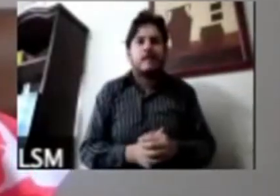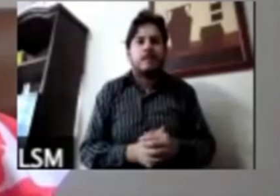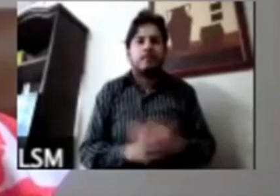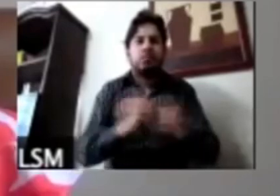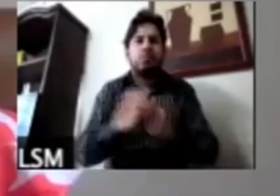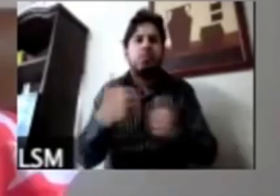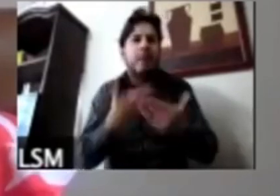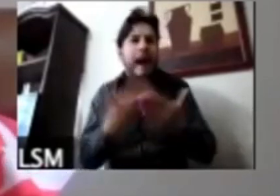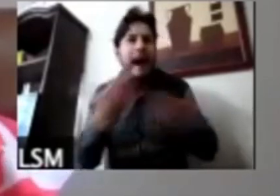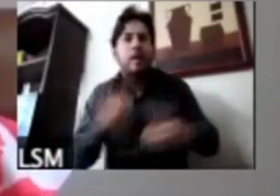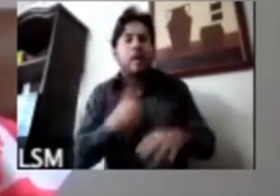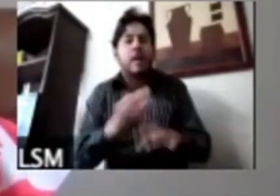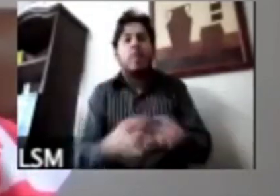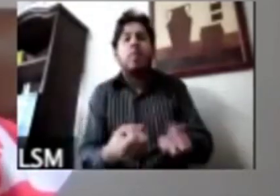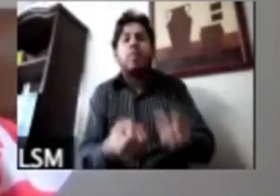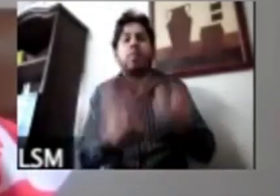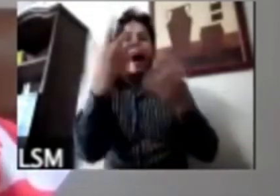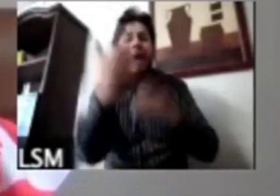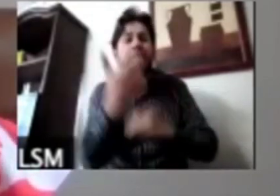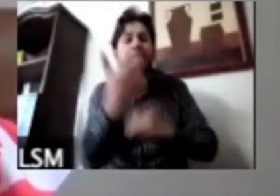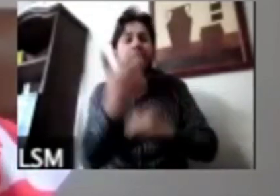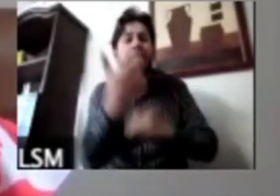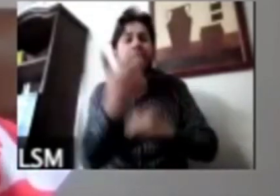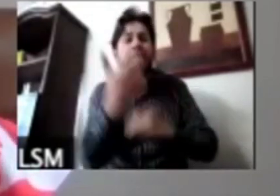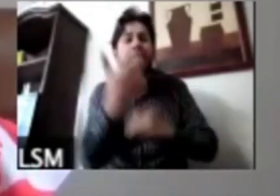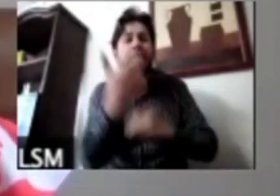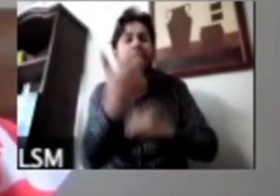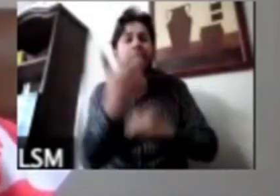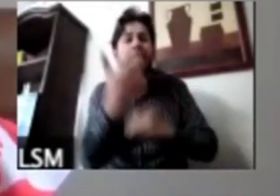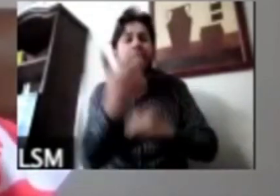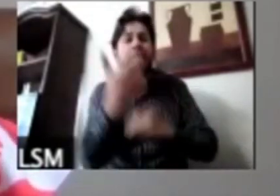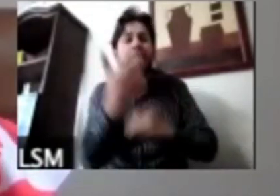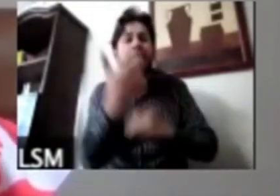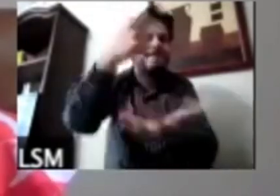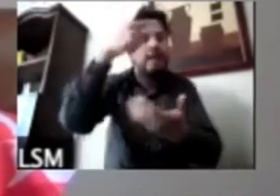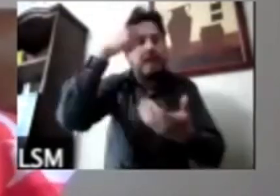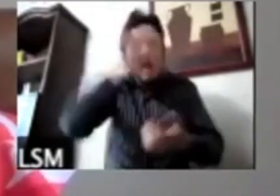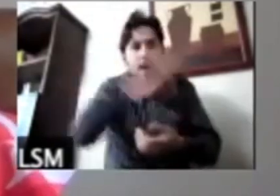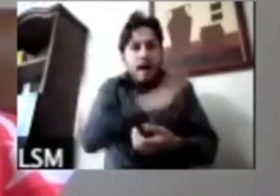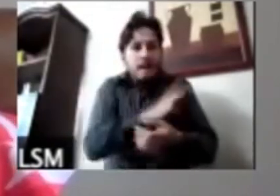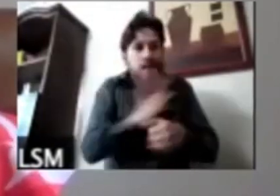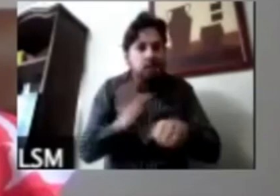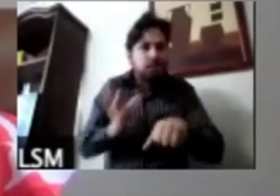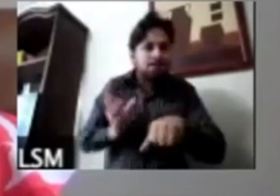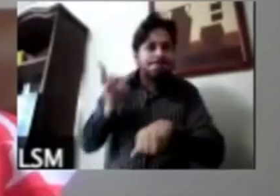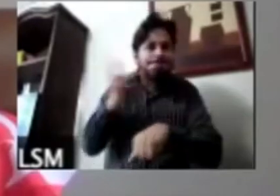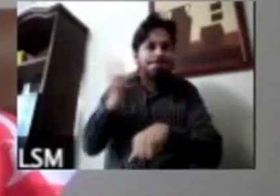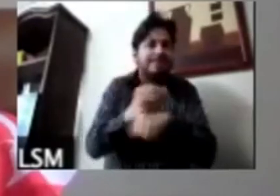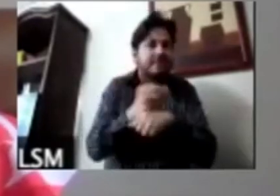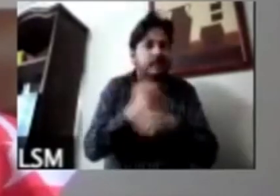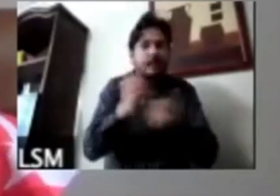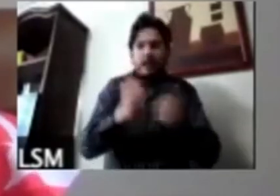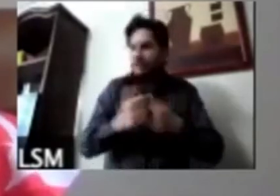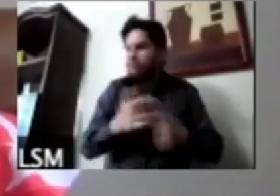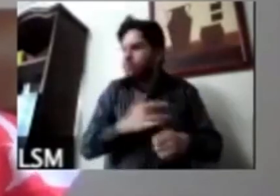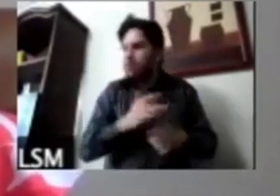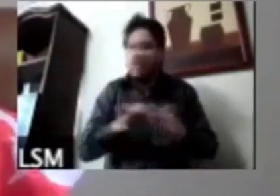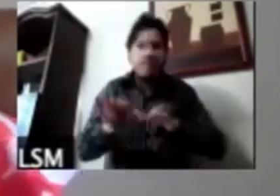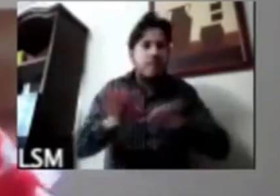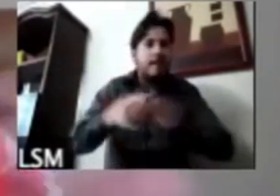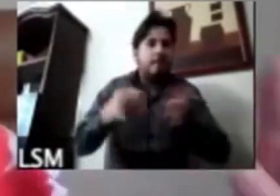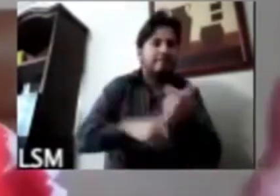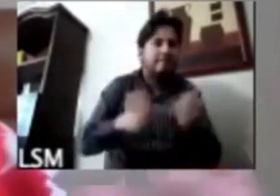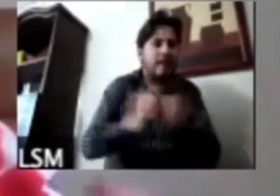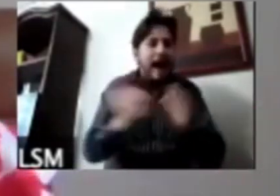dinero requerirían los hogares en promedio para cumplir con la jornada a larga distancia? esta es una muy buena pregunta porque